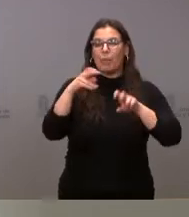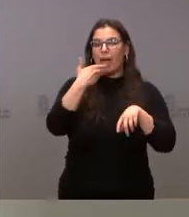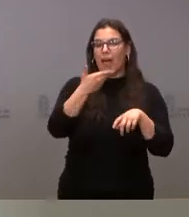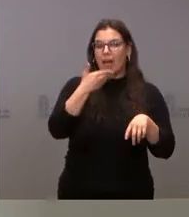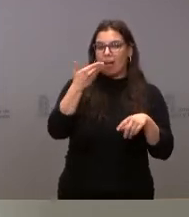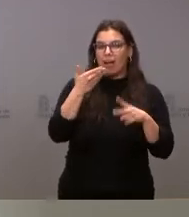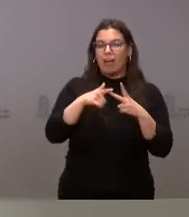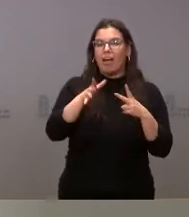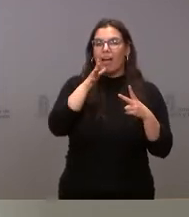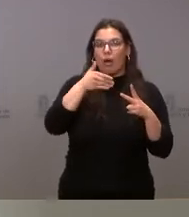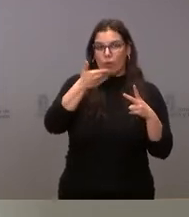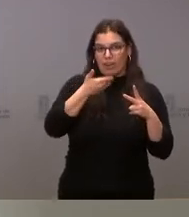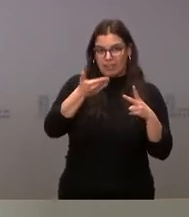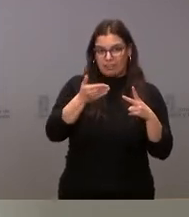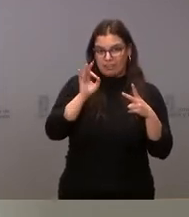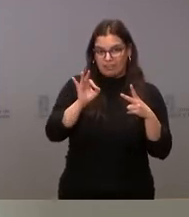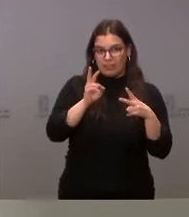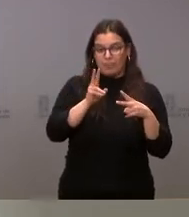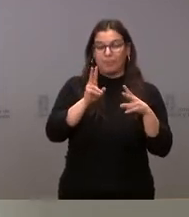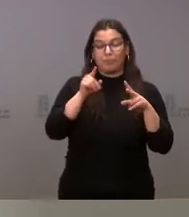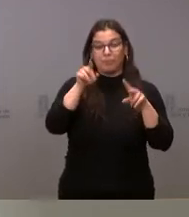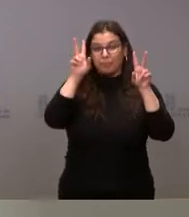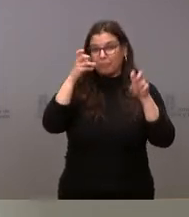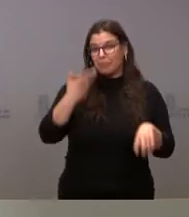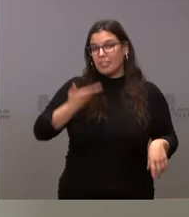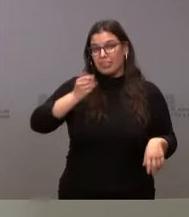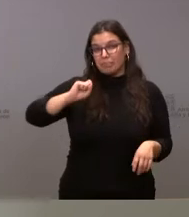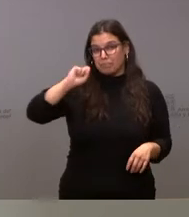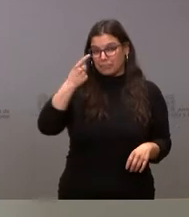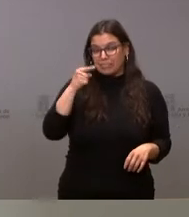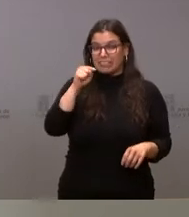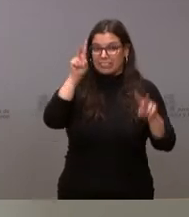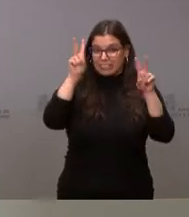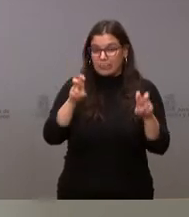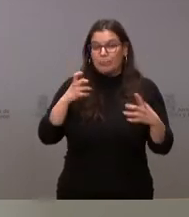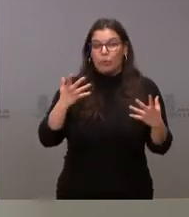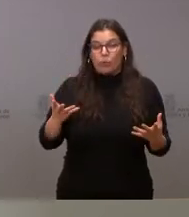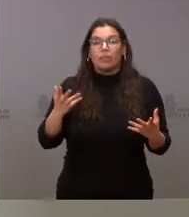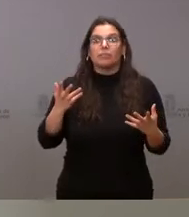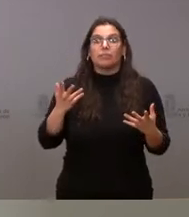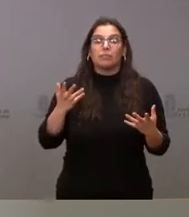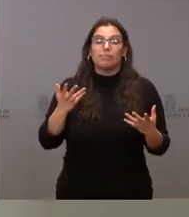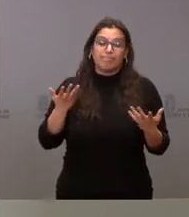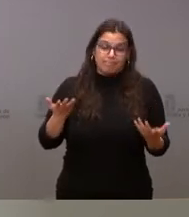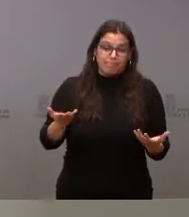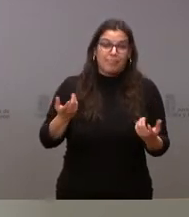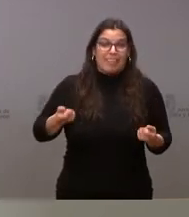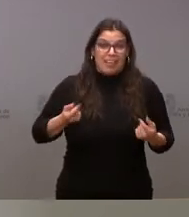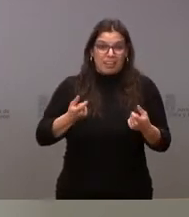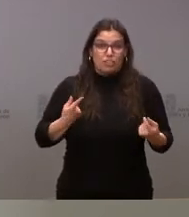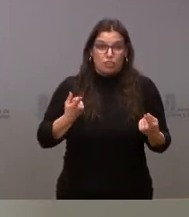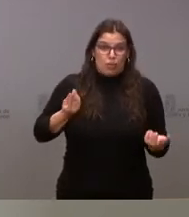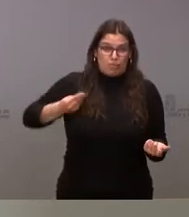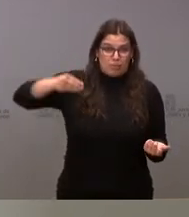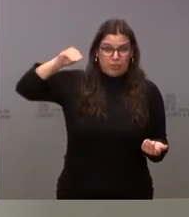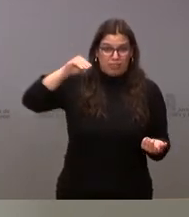y agua caliente. Quizás aquí el aspecto más relevante de esta cuestión es el incremento en el coste que